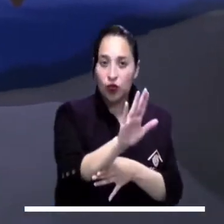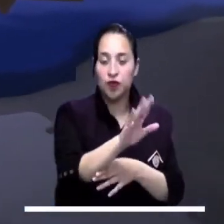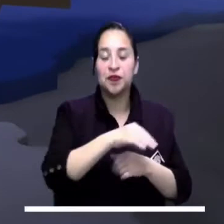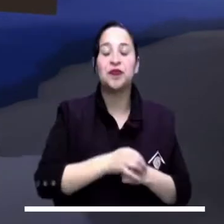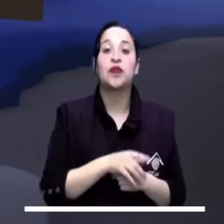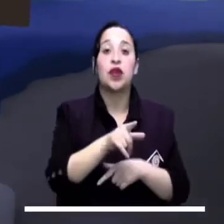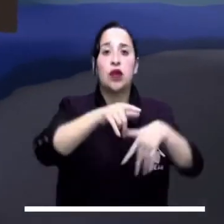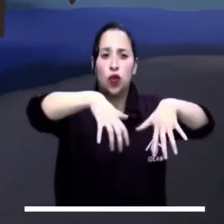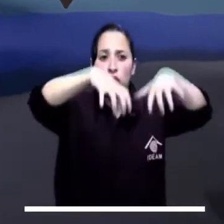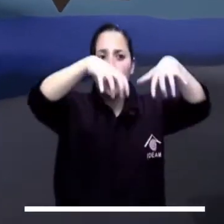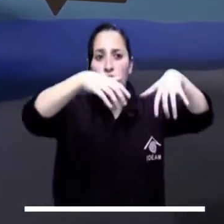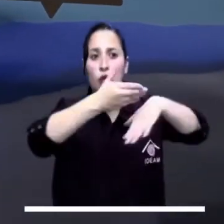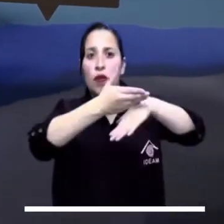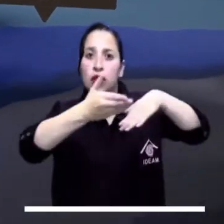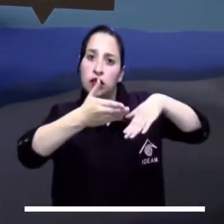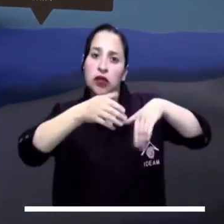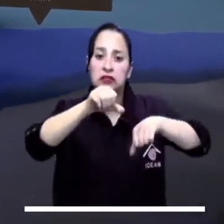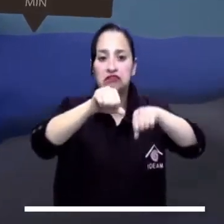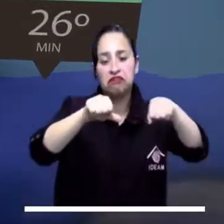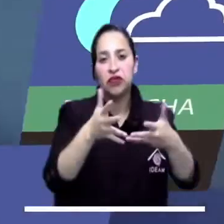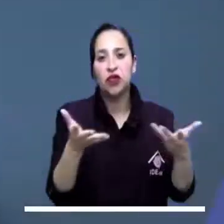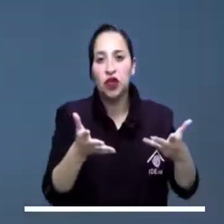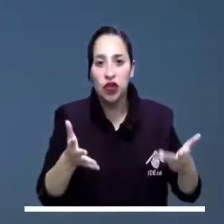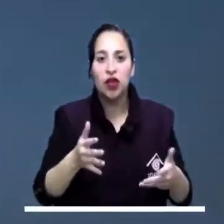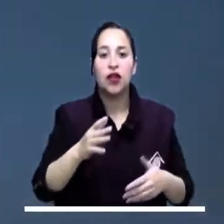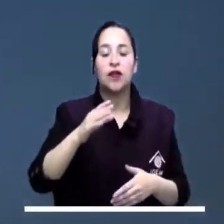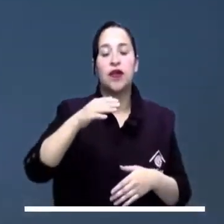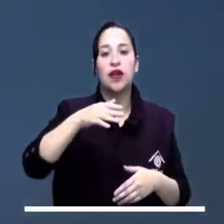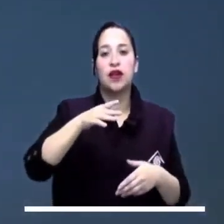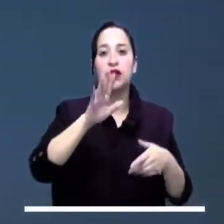lluvias ocasionales que podrían visitar el sur de Bolívar y Cesar.